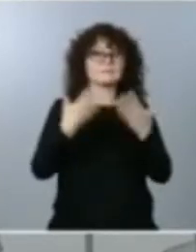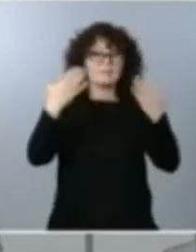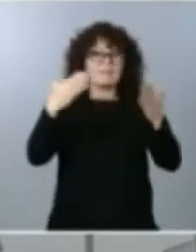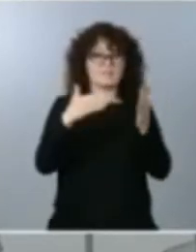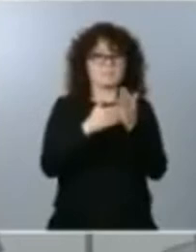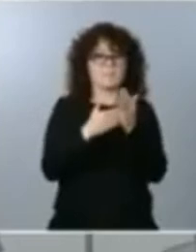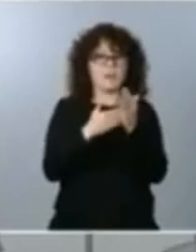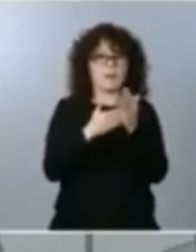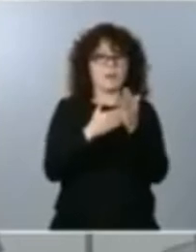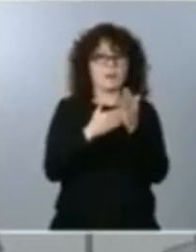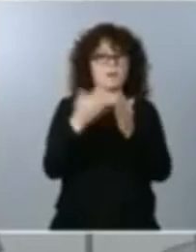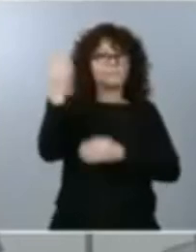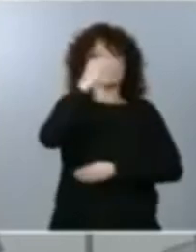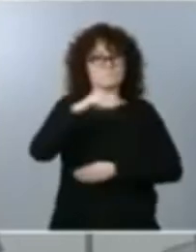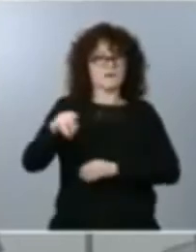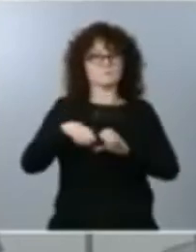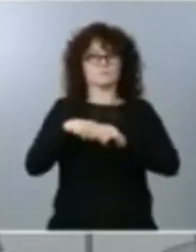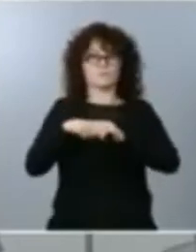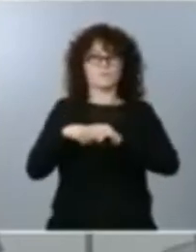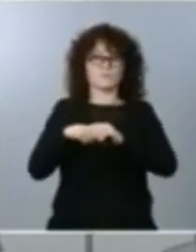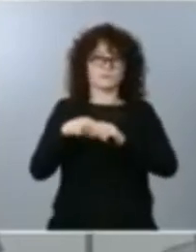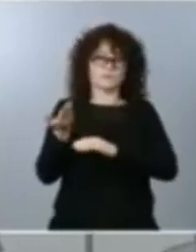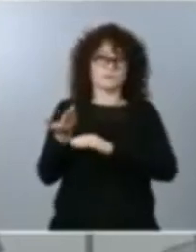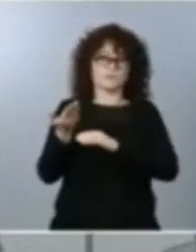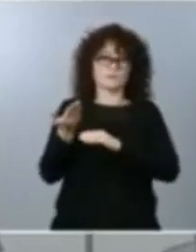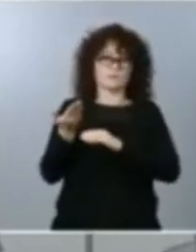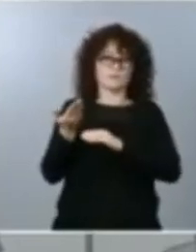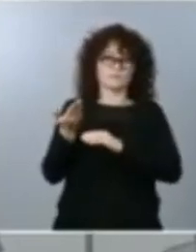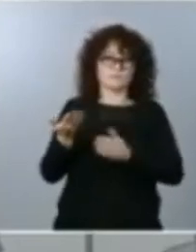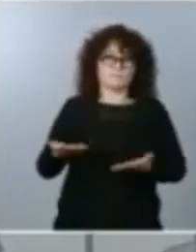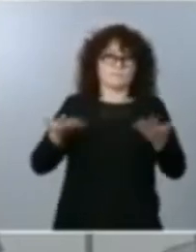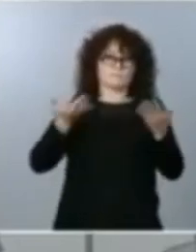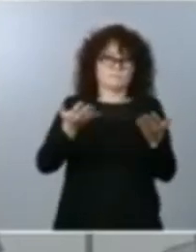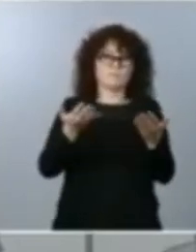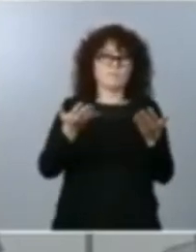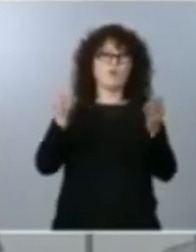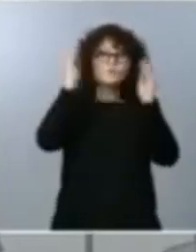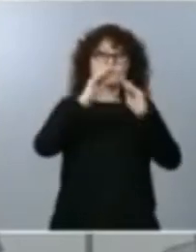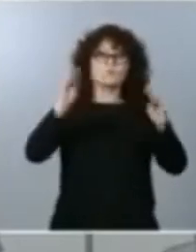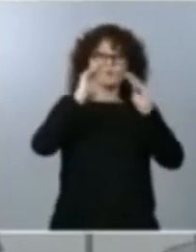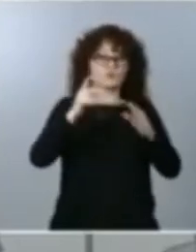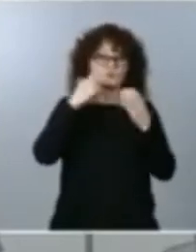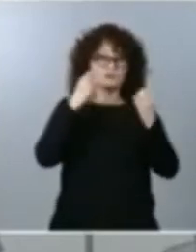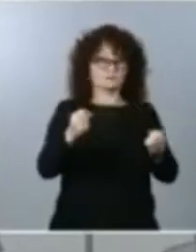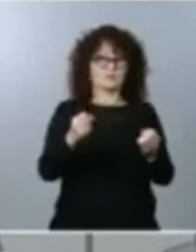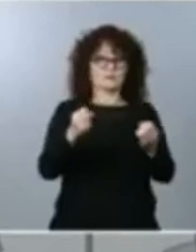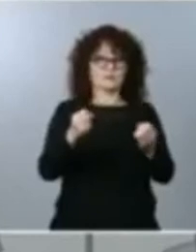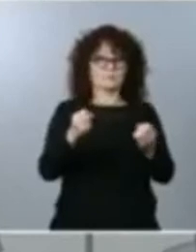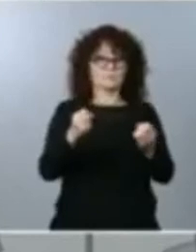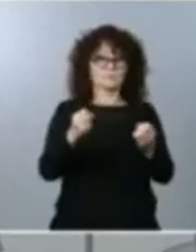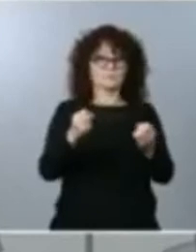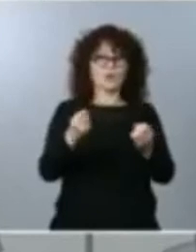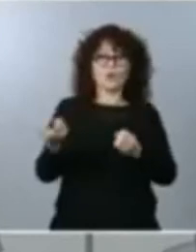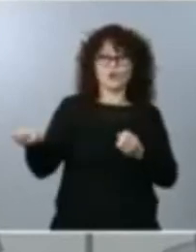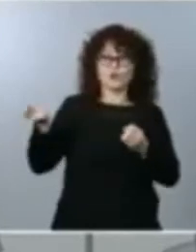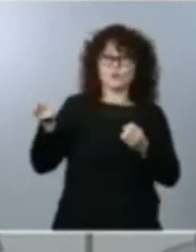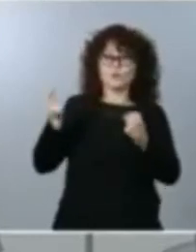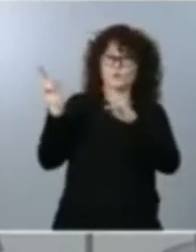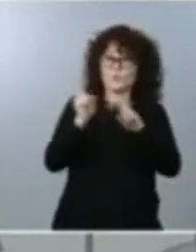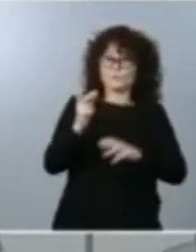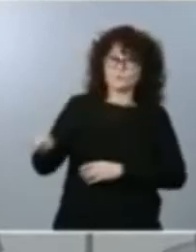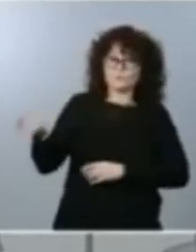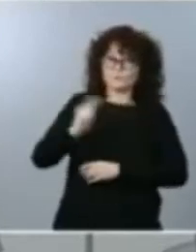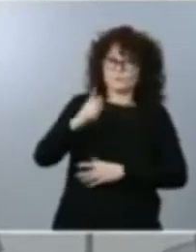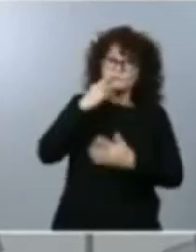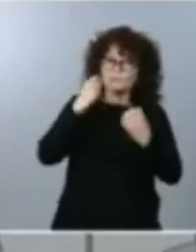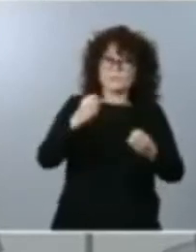oferta de plazas en profesionales en formación sanitaria adelantando la incorporación de los nuevos profesionales sanitarios para reforzar los servicios de